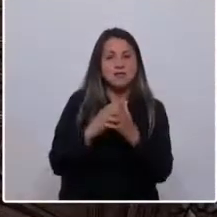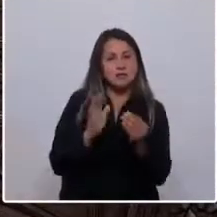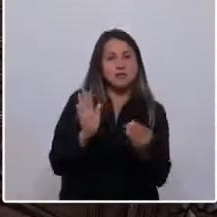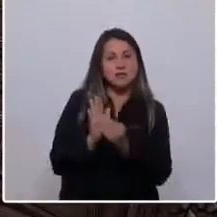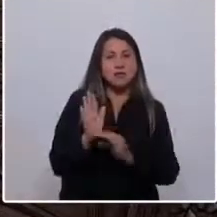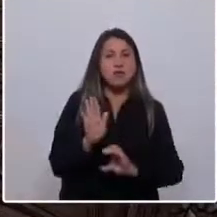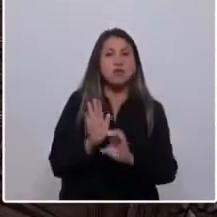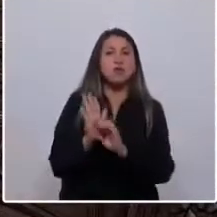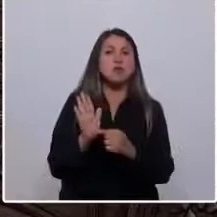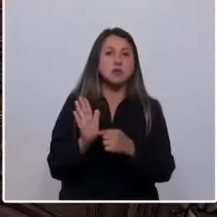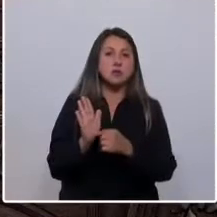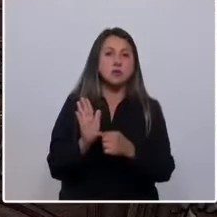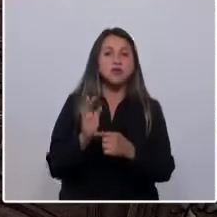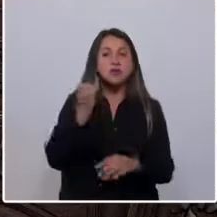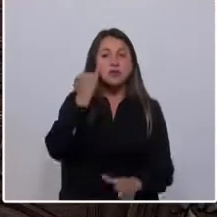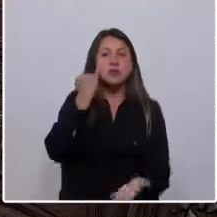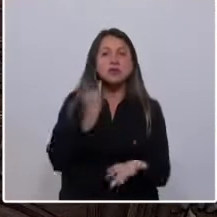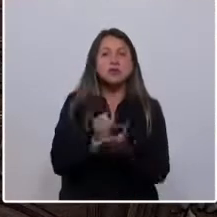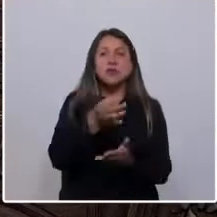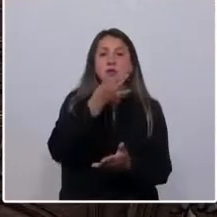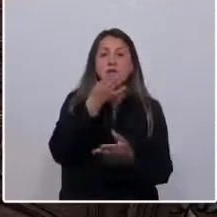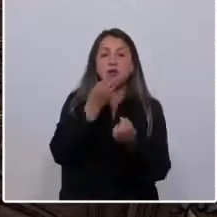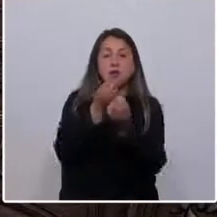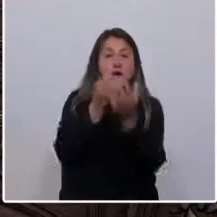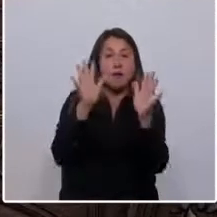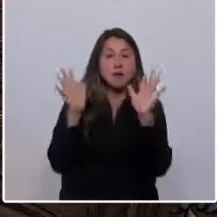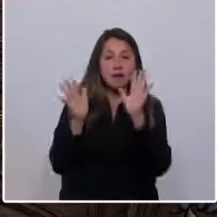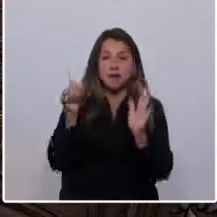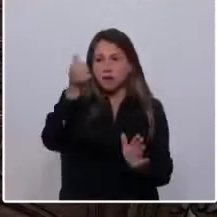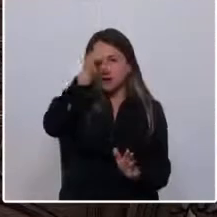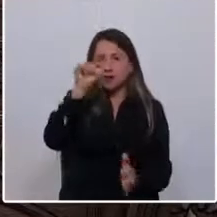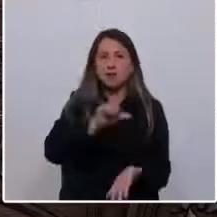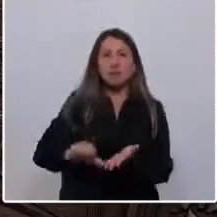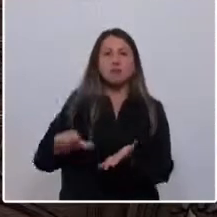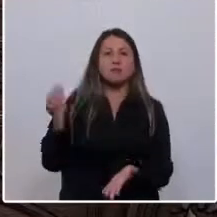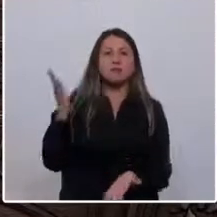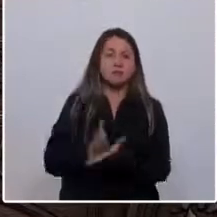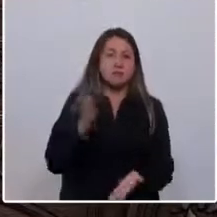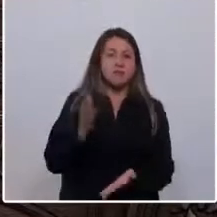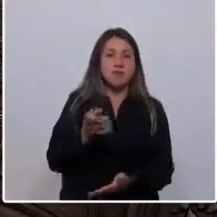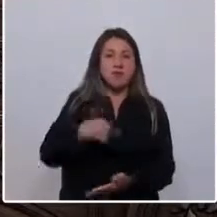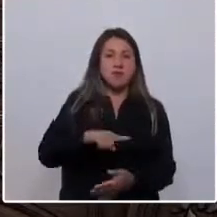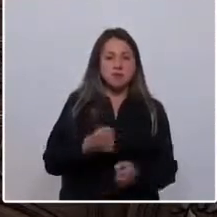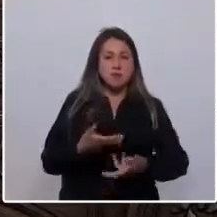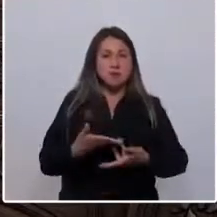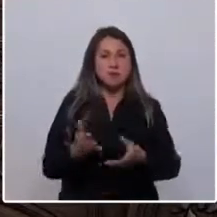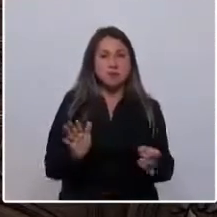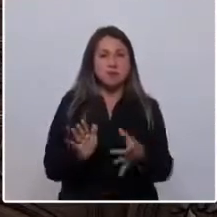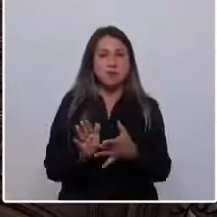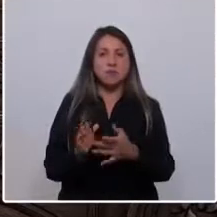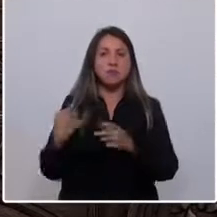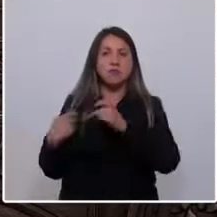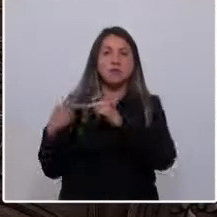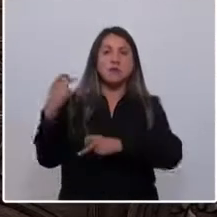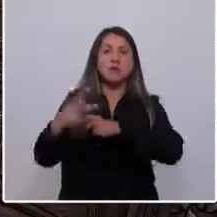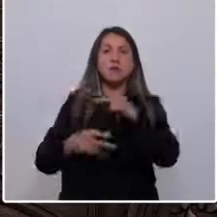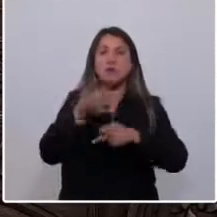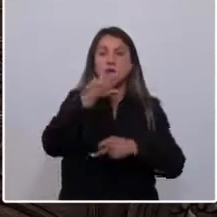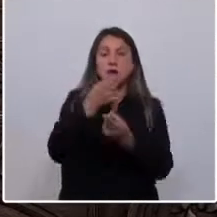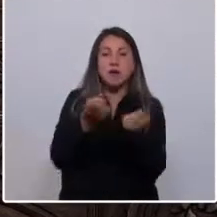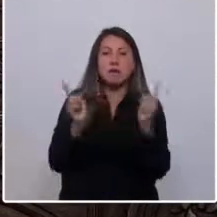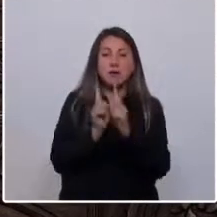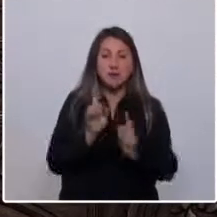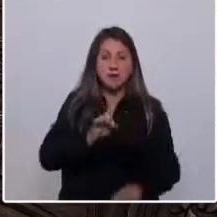las instituciones medioambientales y sancionar a quien atenta contra el patrimonio ambiental de Chile.